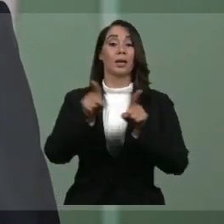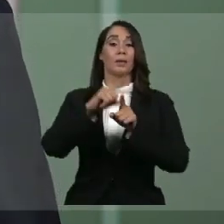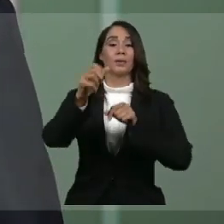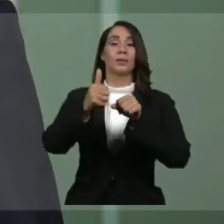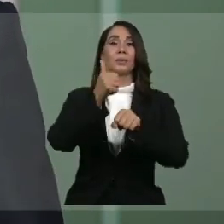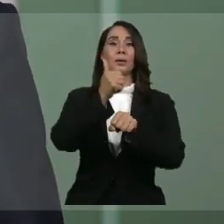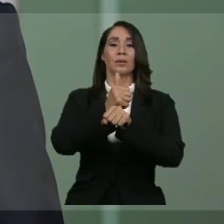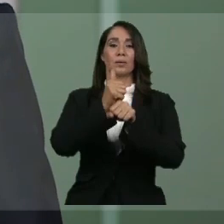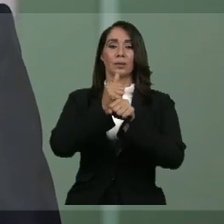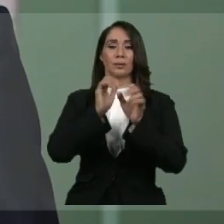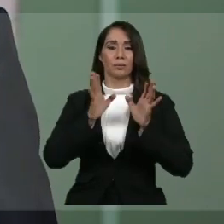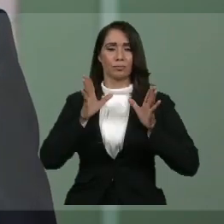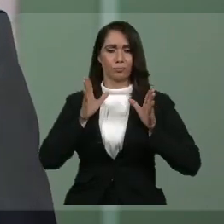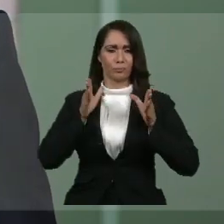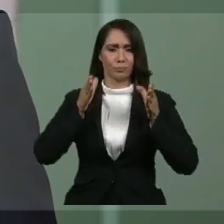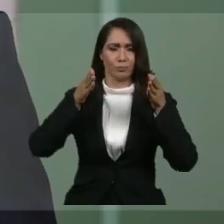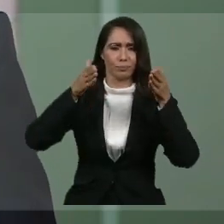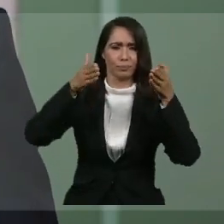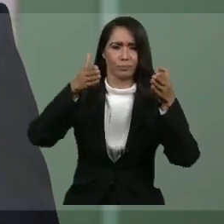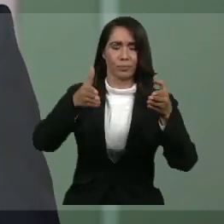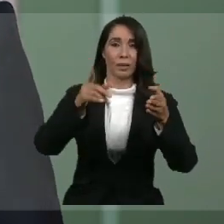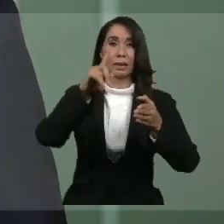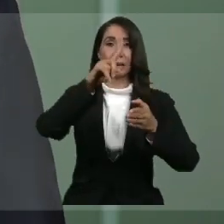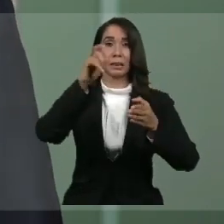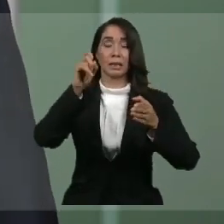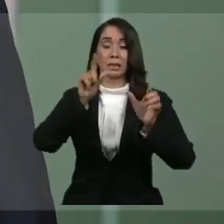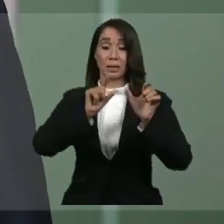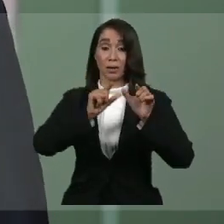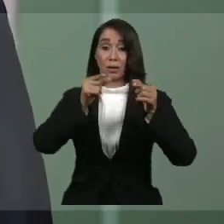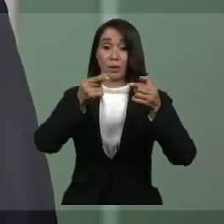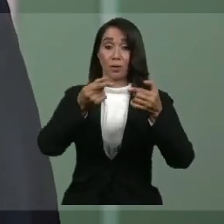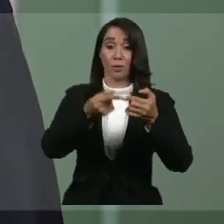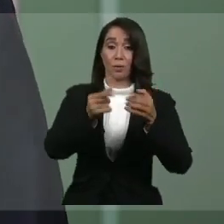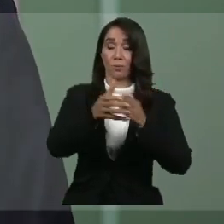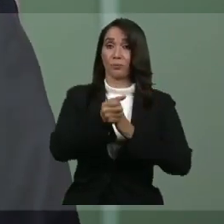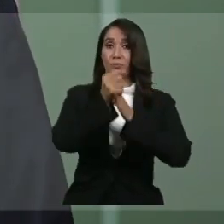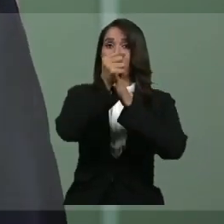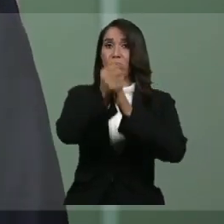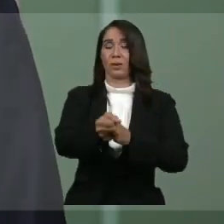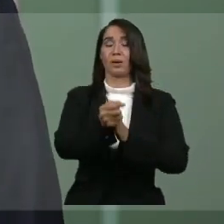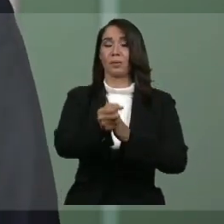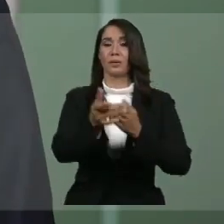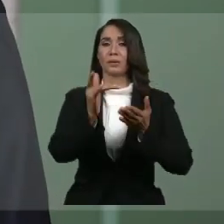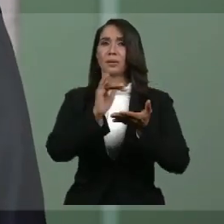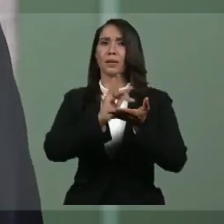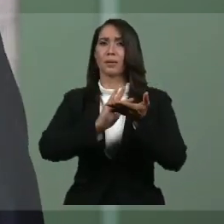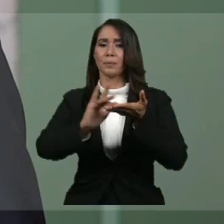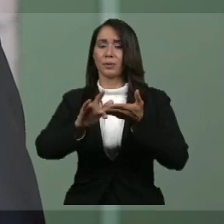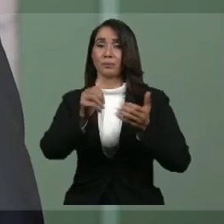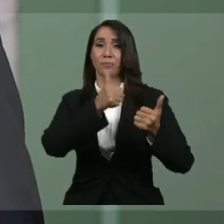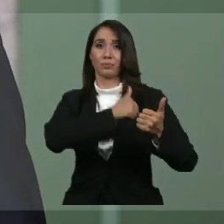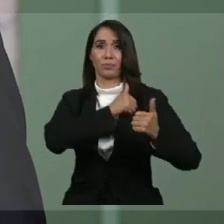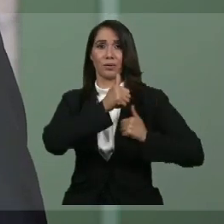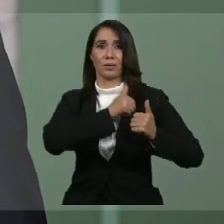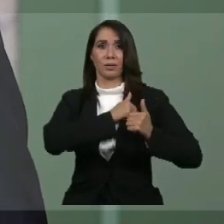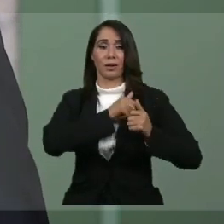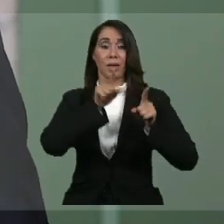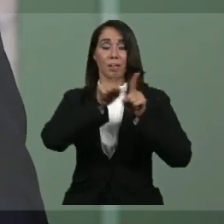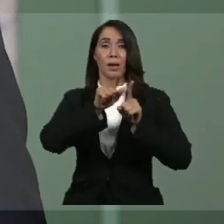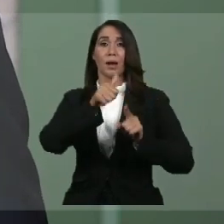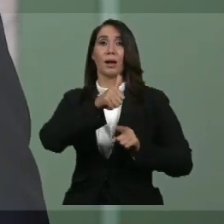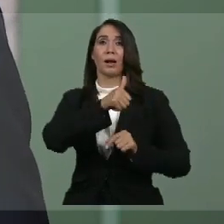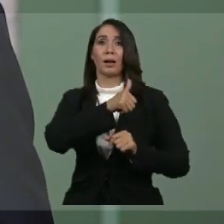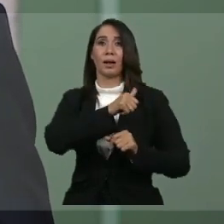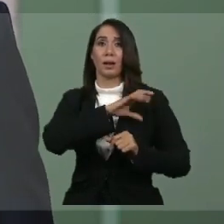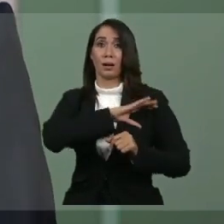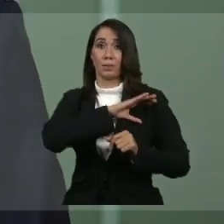operativo bien estructurado de 100 brigadas, encabezada por la Dirección Sanitaria de las Fuerzas Armadas y la Policía Nacional,